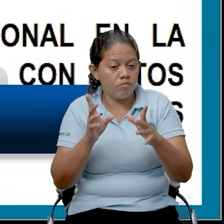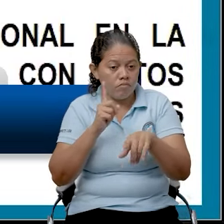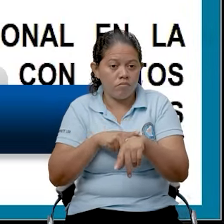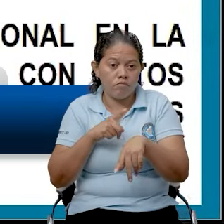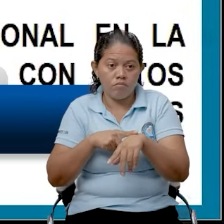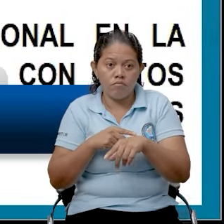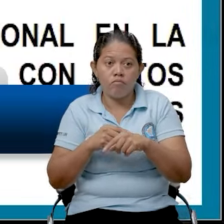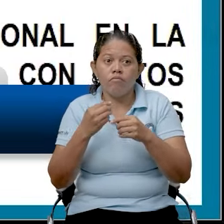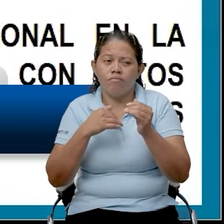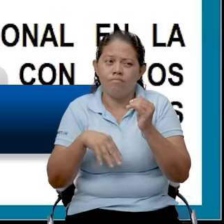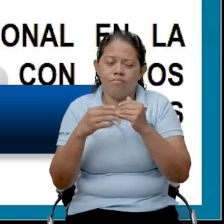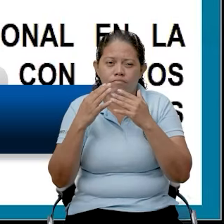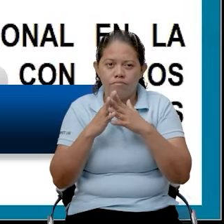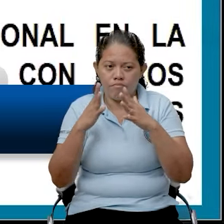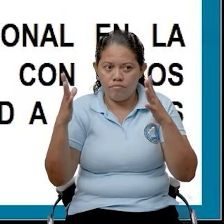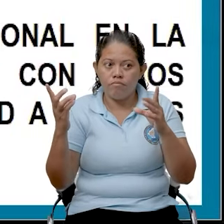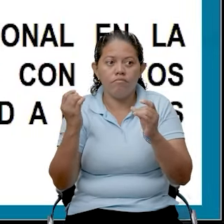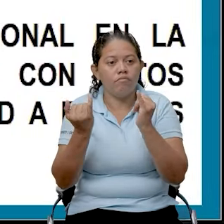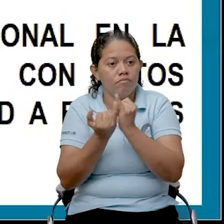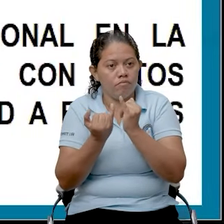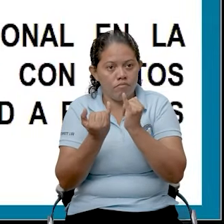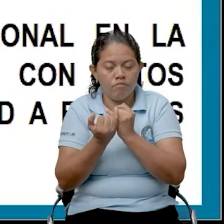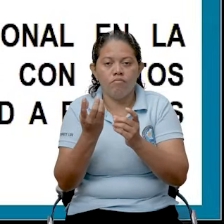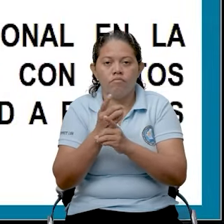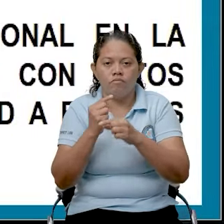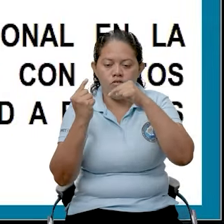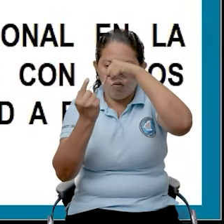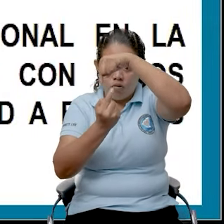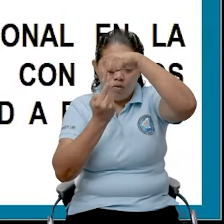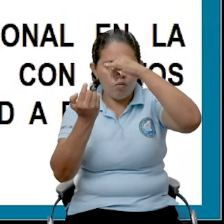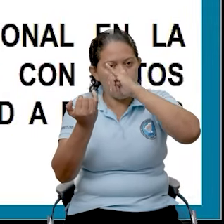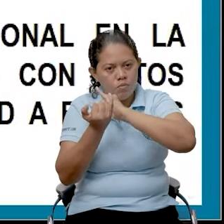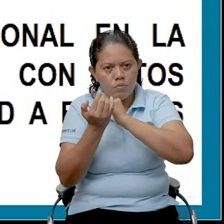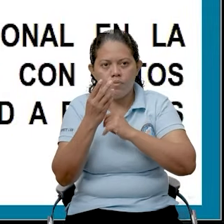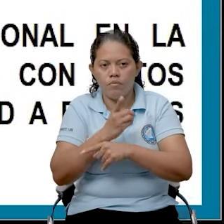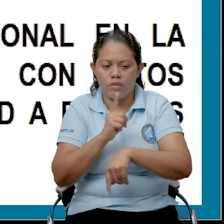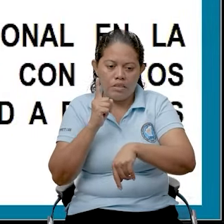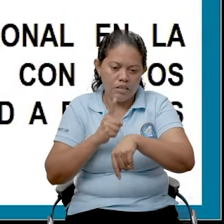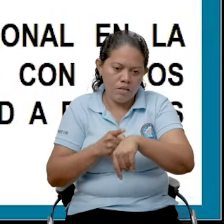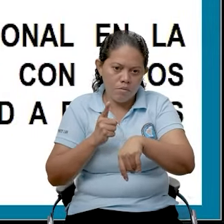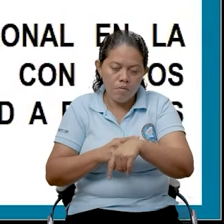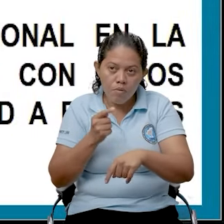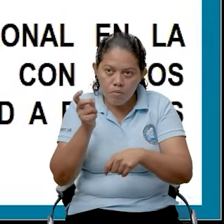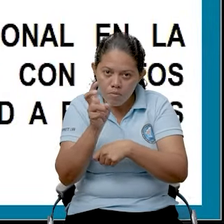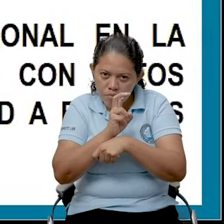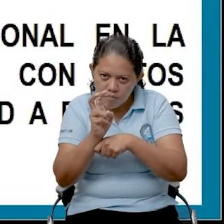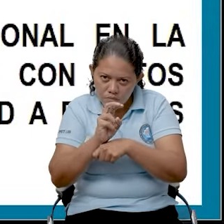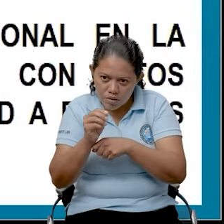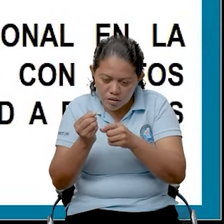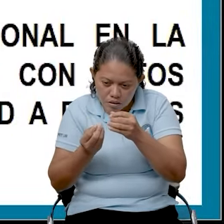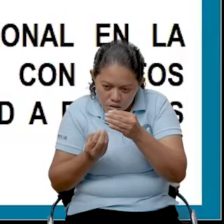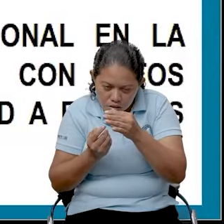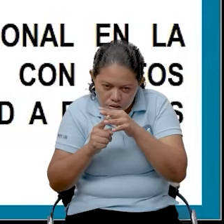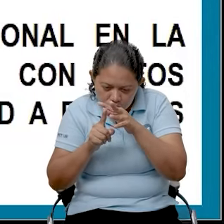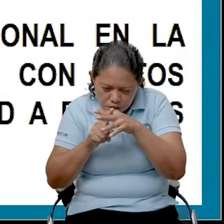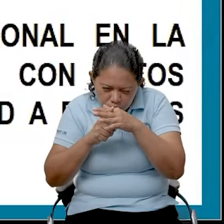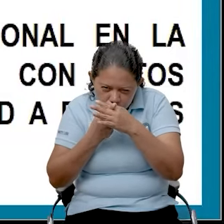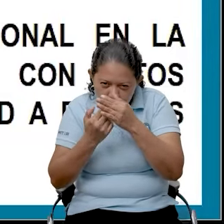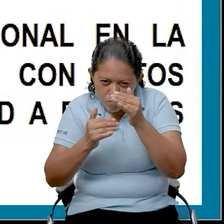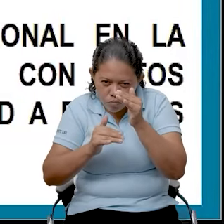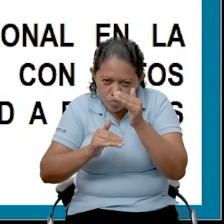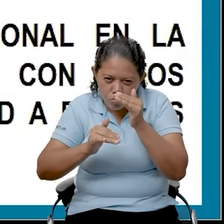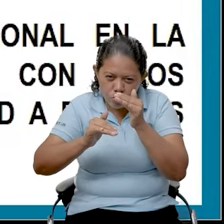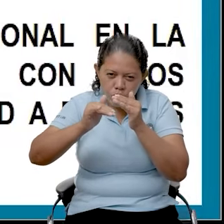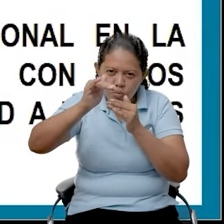destructivo enorme, sin embargo un huracán, tenemos tiempo para verlo desde que nace hasta que se va